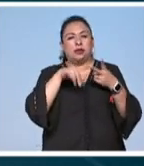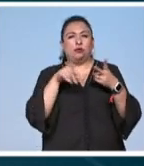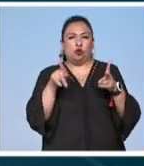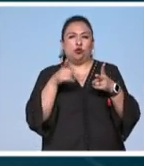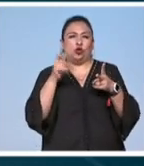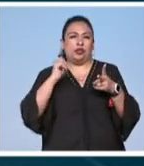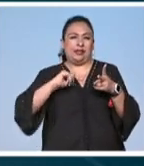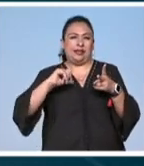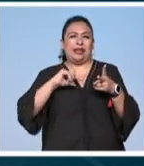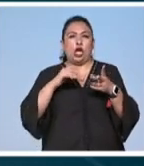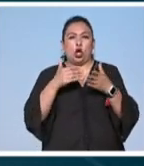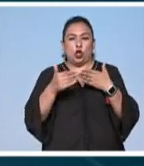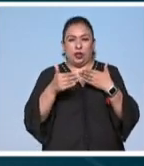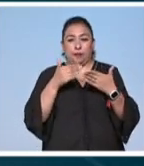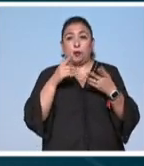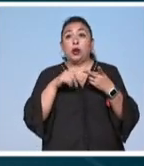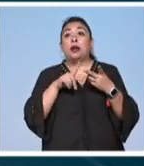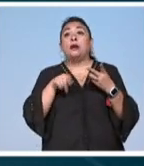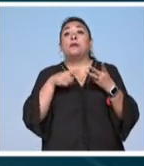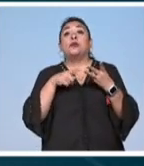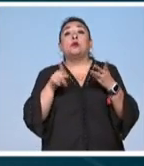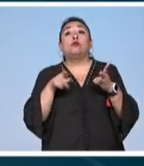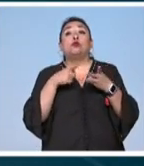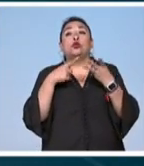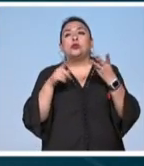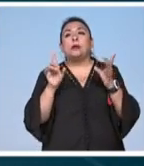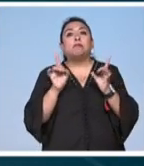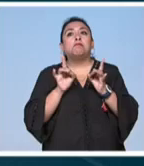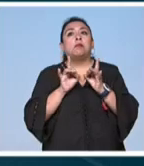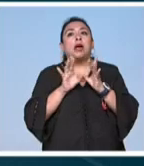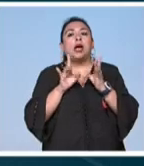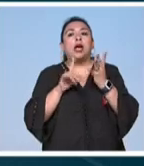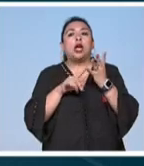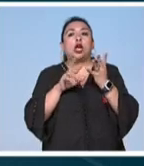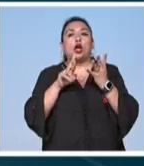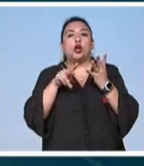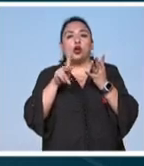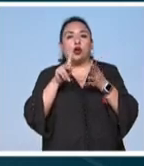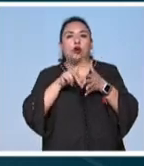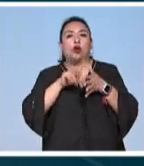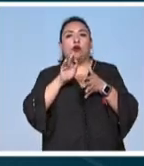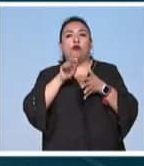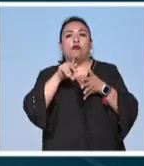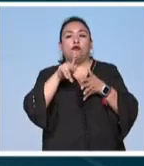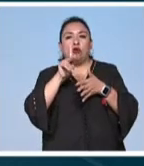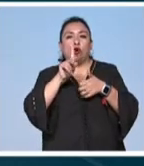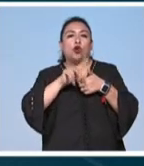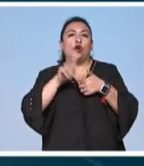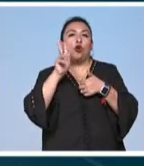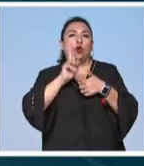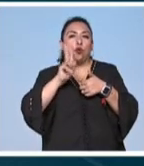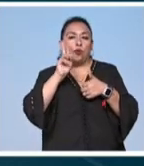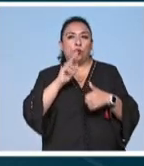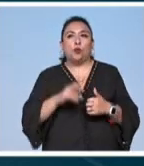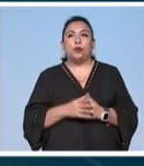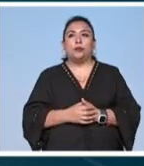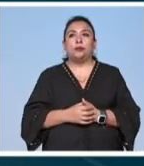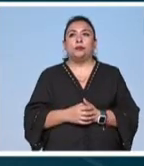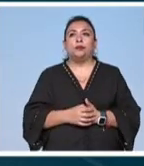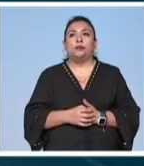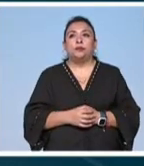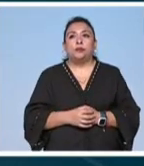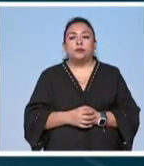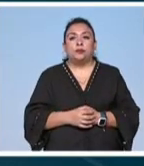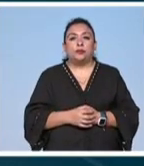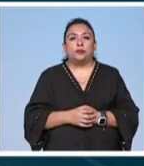la música clásica contemporánea pasando por la música incidental el rock el folk y lo experimental yo vengo aquí